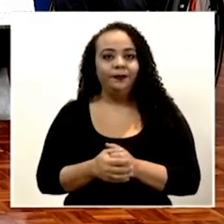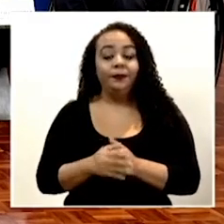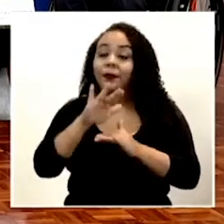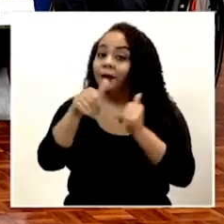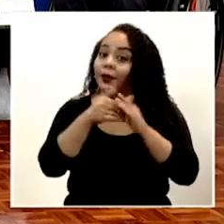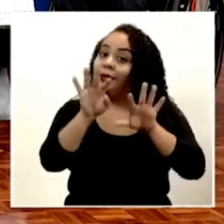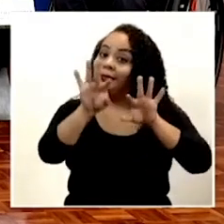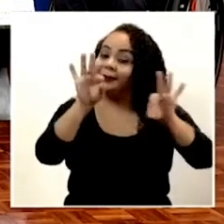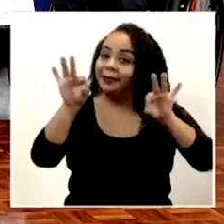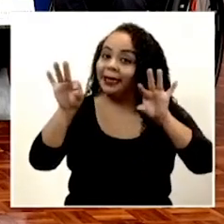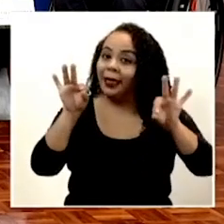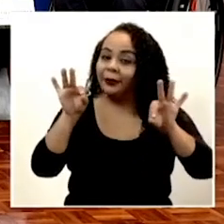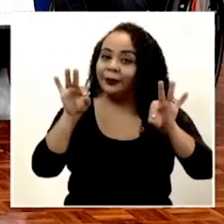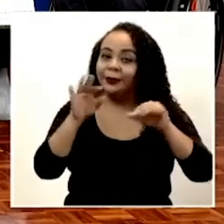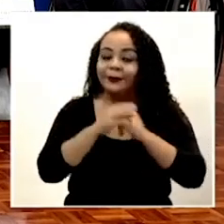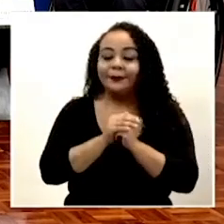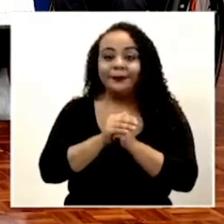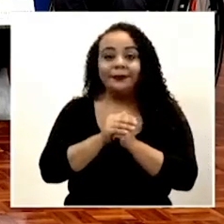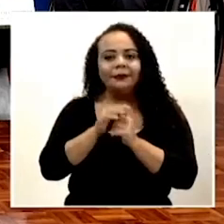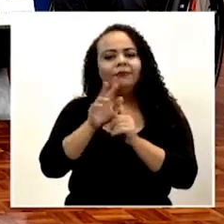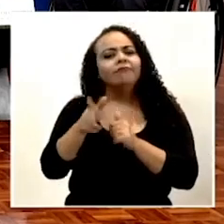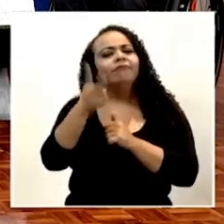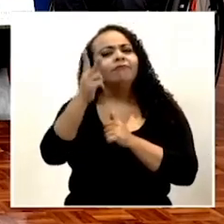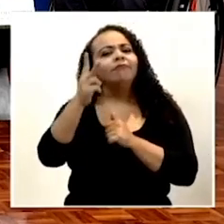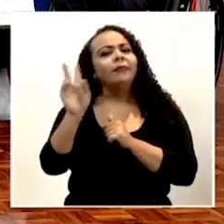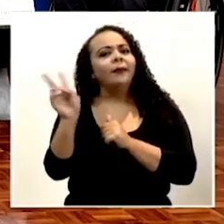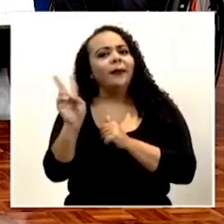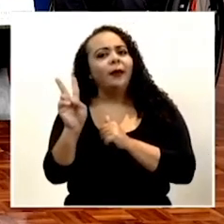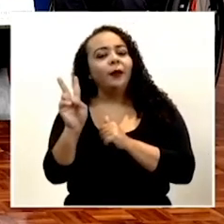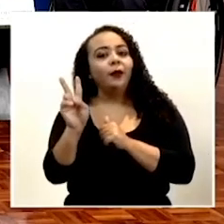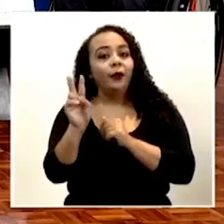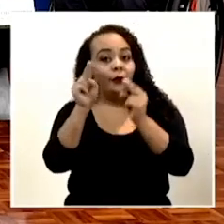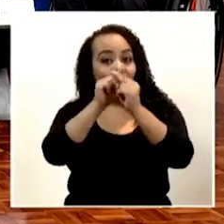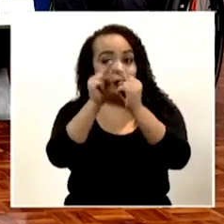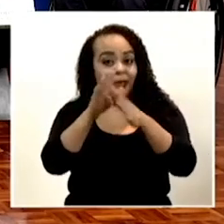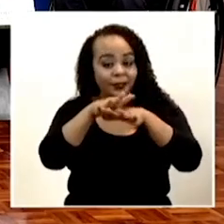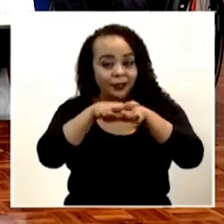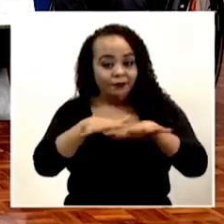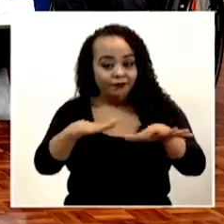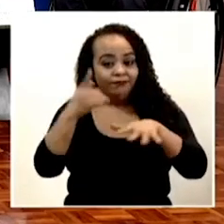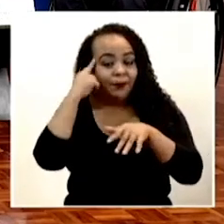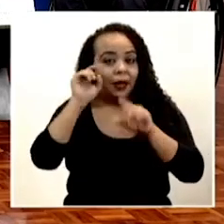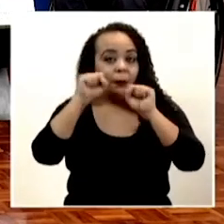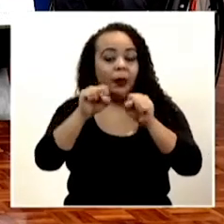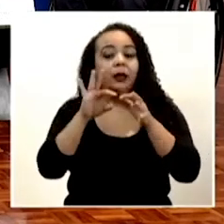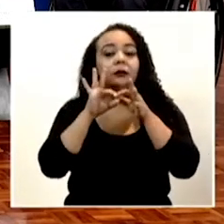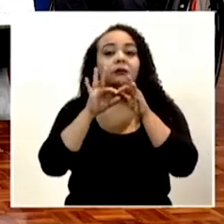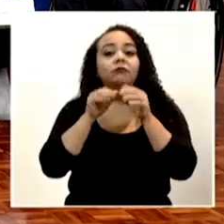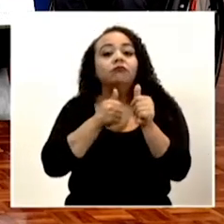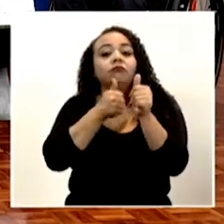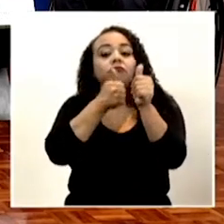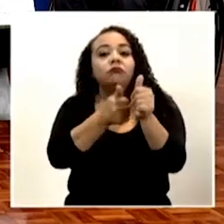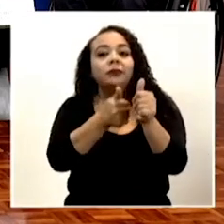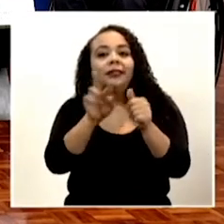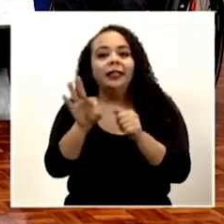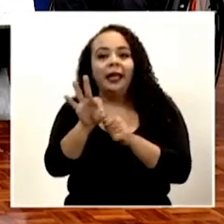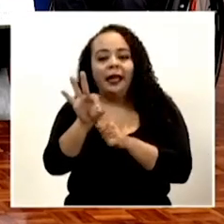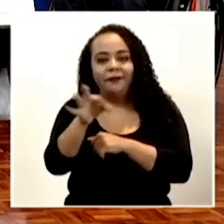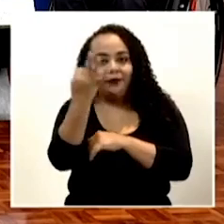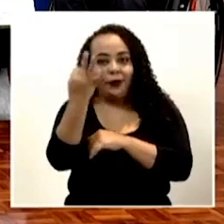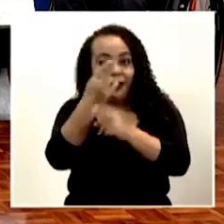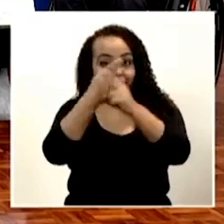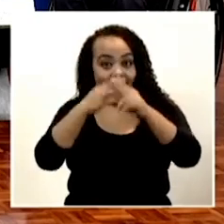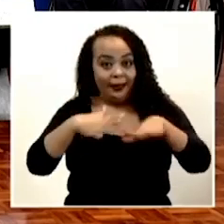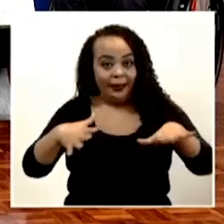todos invitados, eh, la transmisión se va a realizar por medio de las redes sociales para que puedan seguir de forma virtual esta media